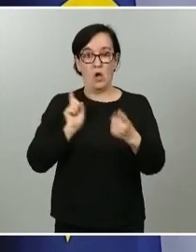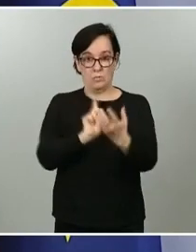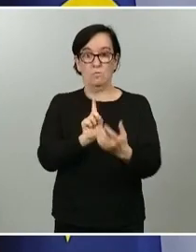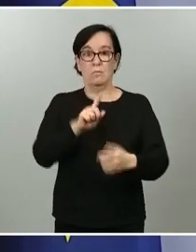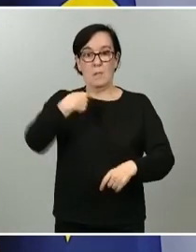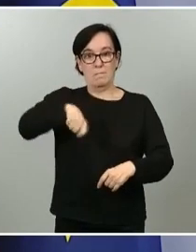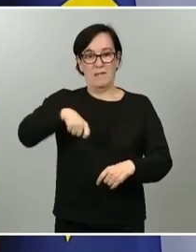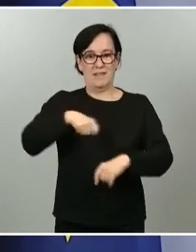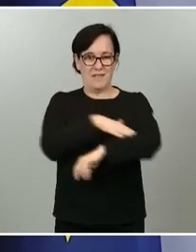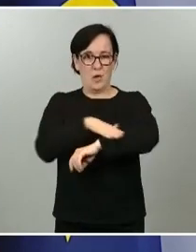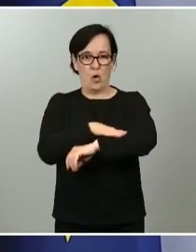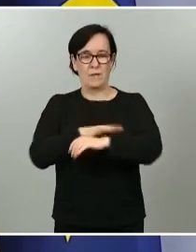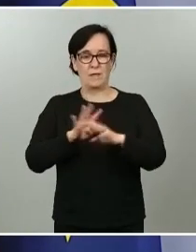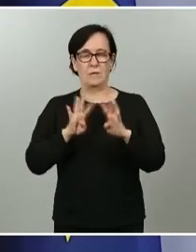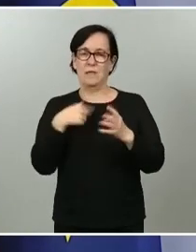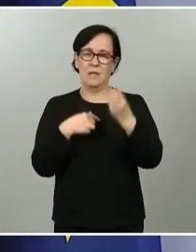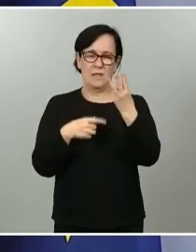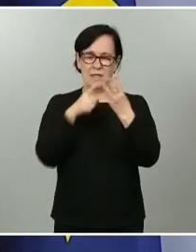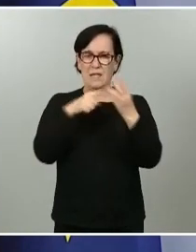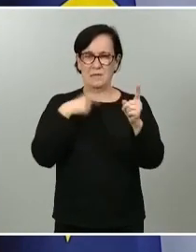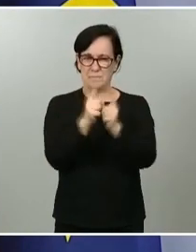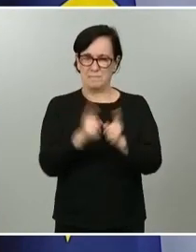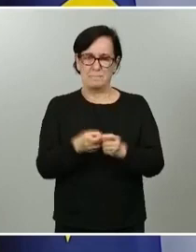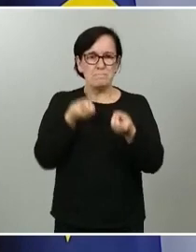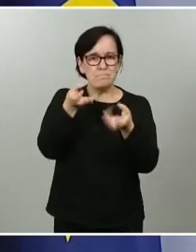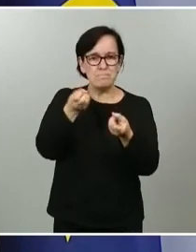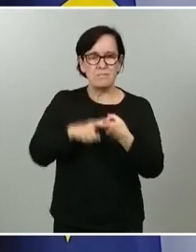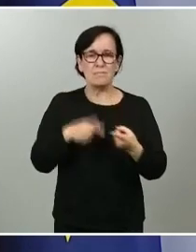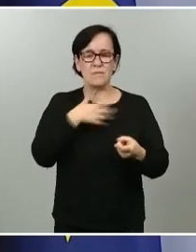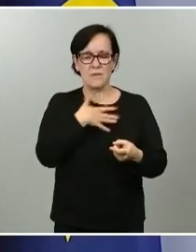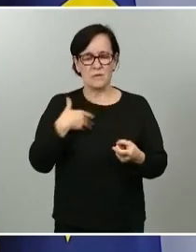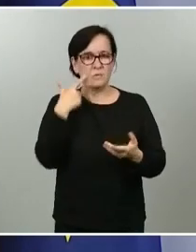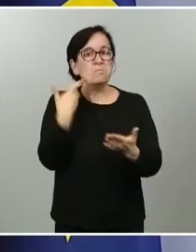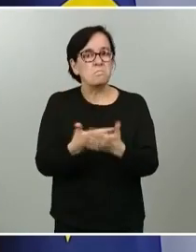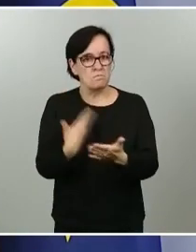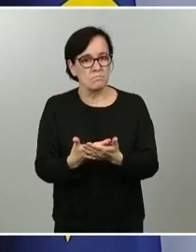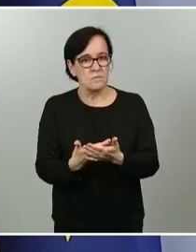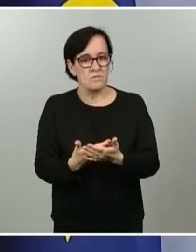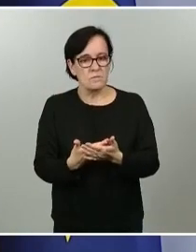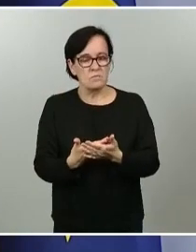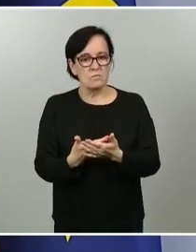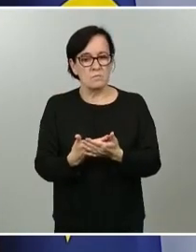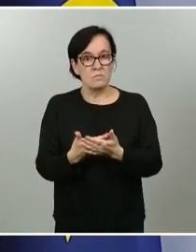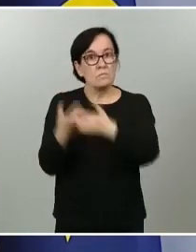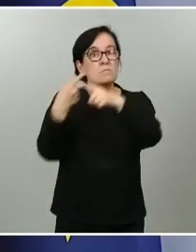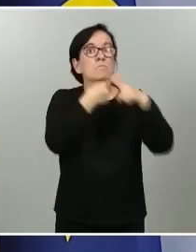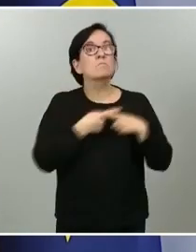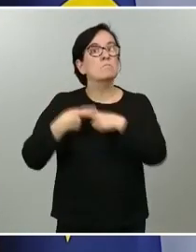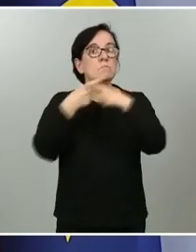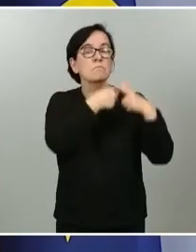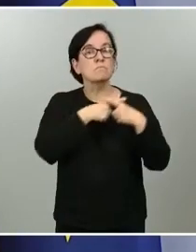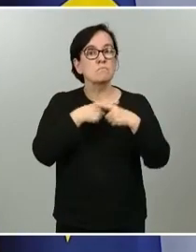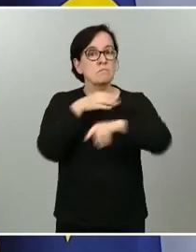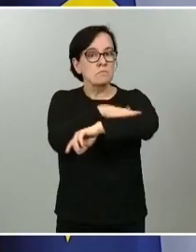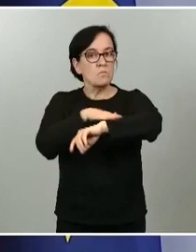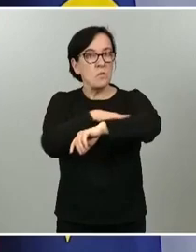dos comentarios, tres comentarios muy breves. En primer lugar, yo creo que se ha constatado que la gobernanza está funcionando y ha habido un clima